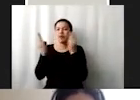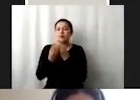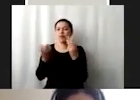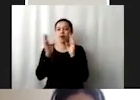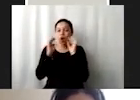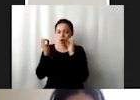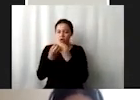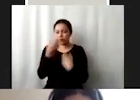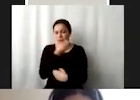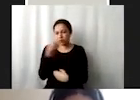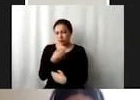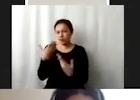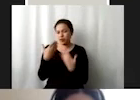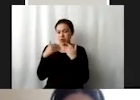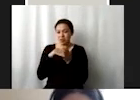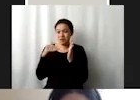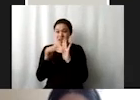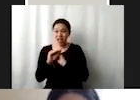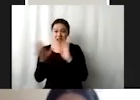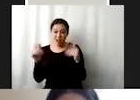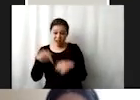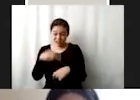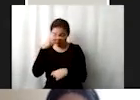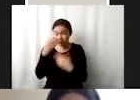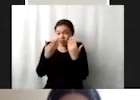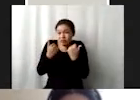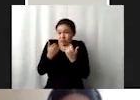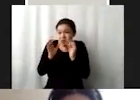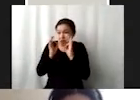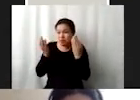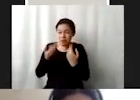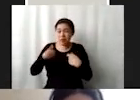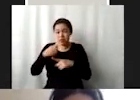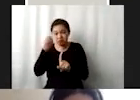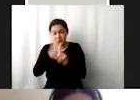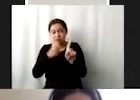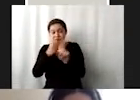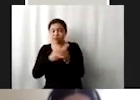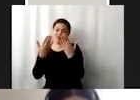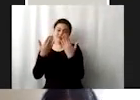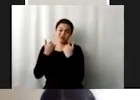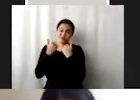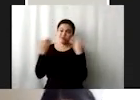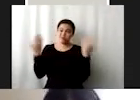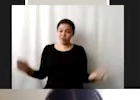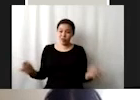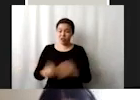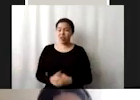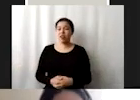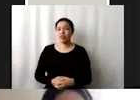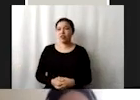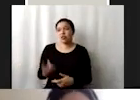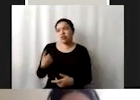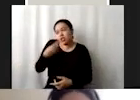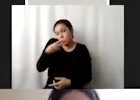una estrategia clara hasta el momento en nuestro país de cómo vamos a lidiar con esto más que corríjanme si